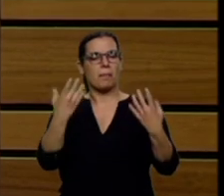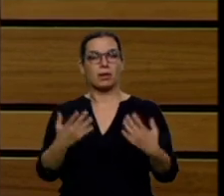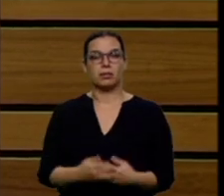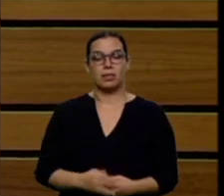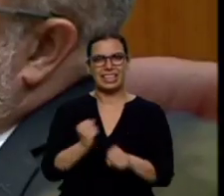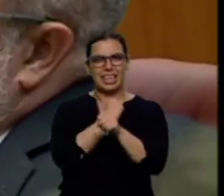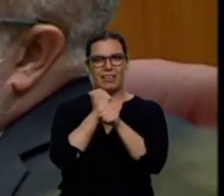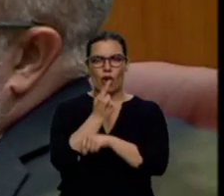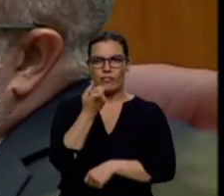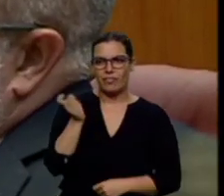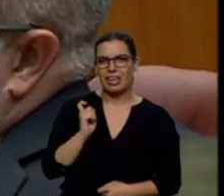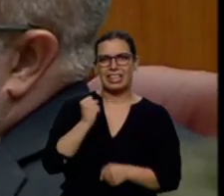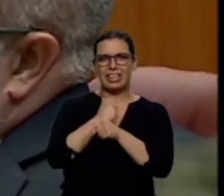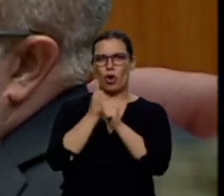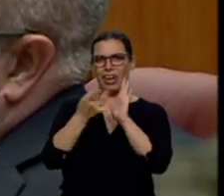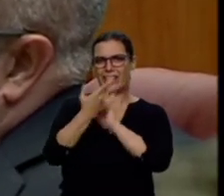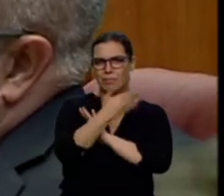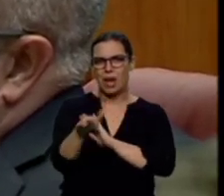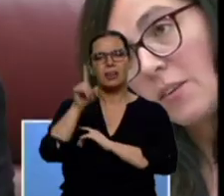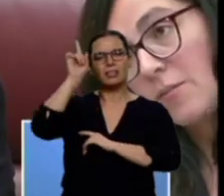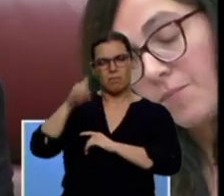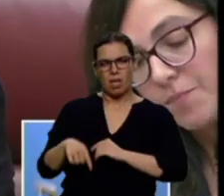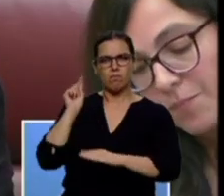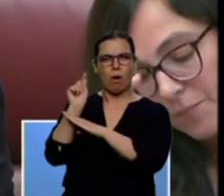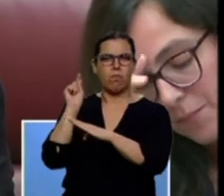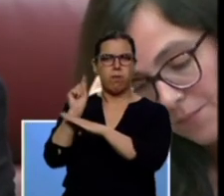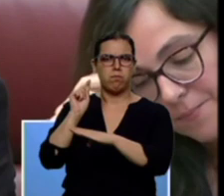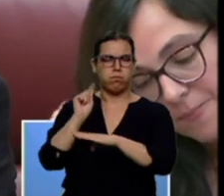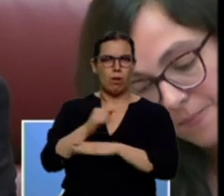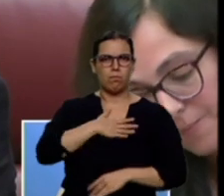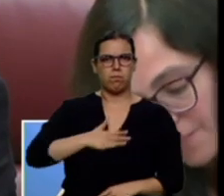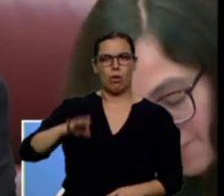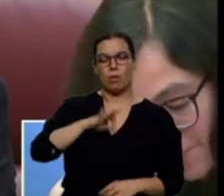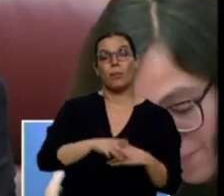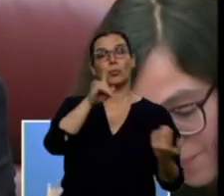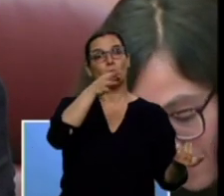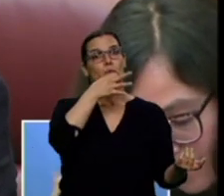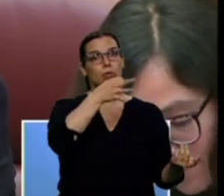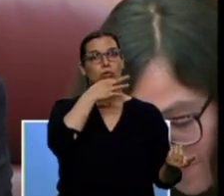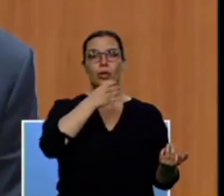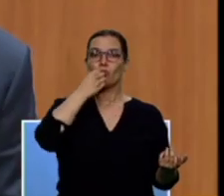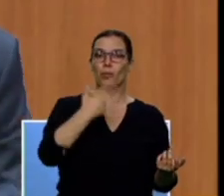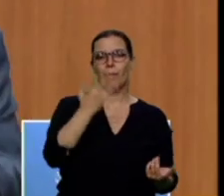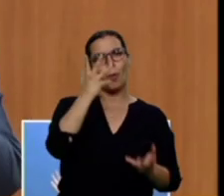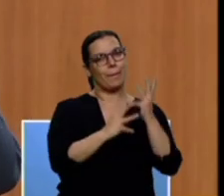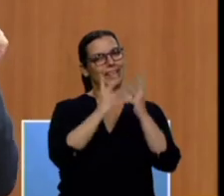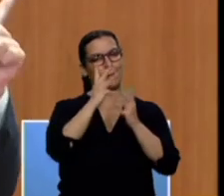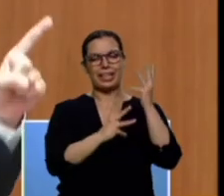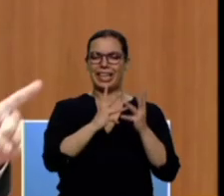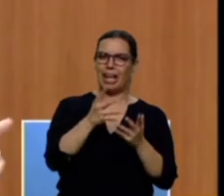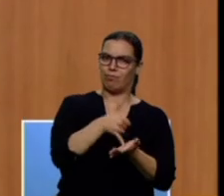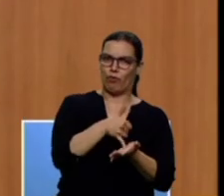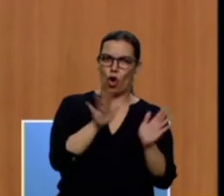precario también han sido protagonistas de la crítica de Podemos. A usted la retórica se le da bien, pero a las matemáticas veo que flojea. El